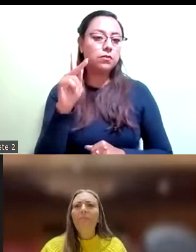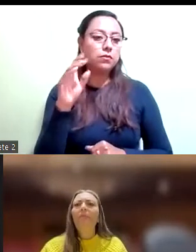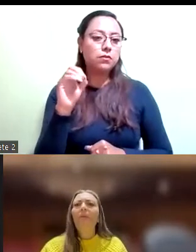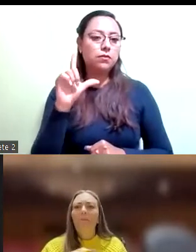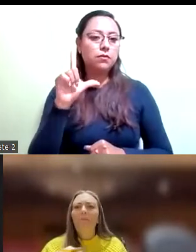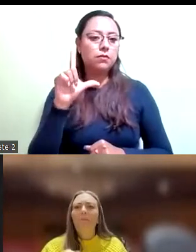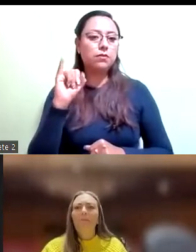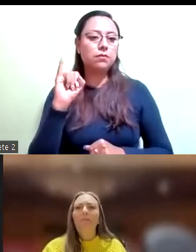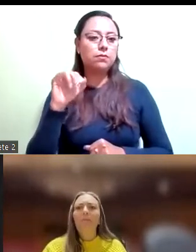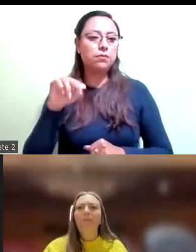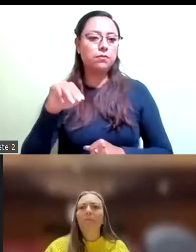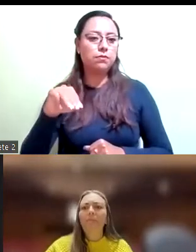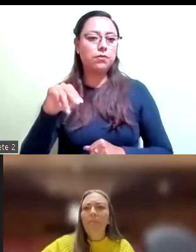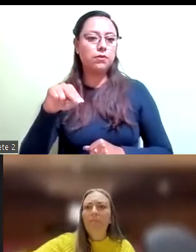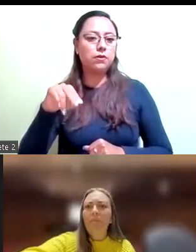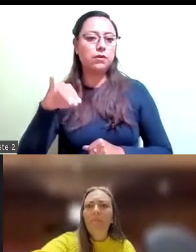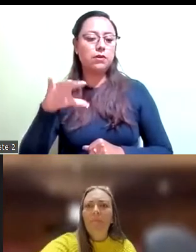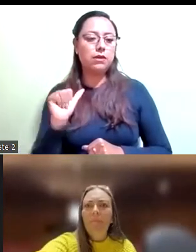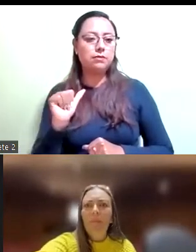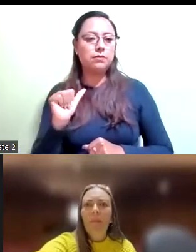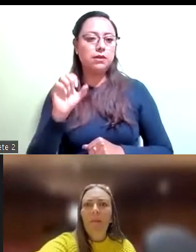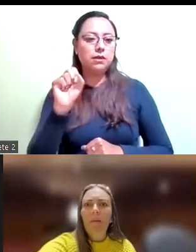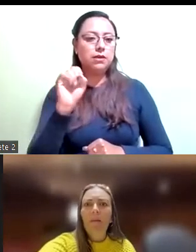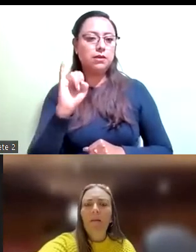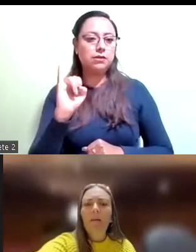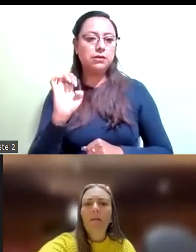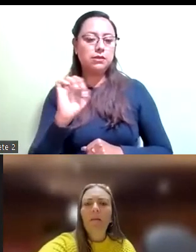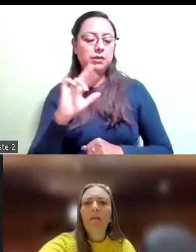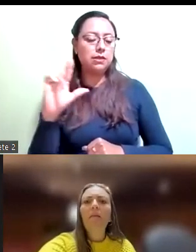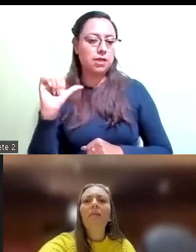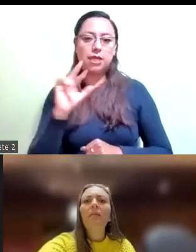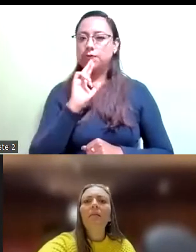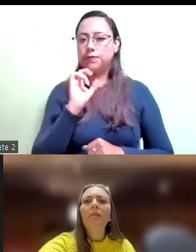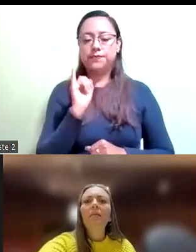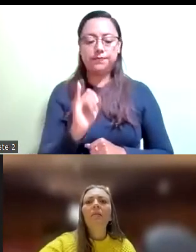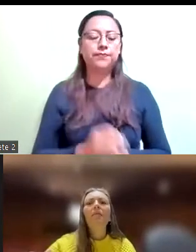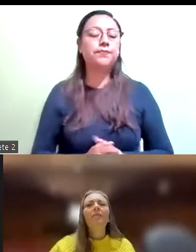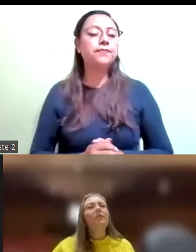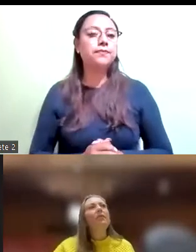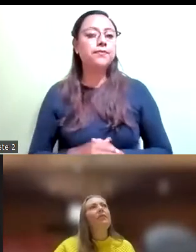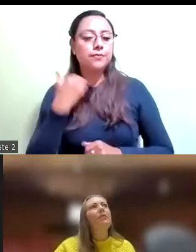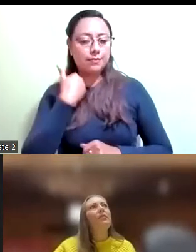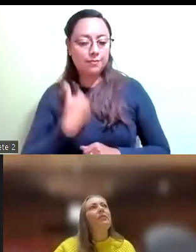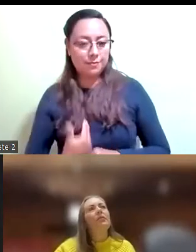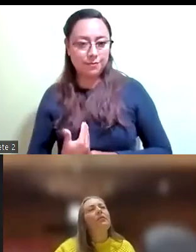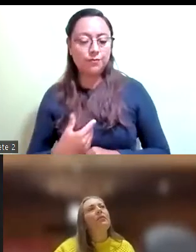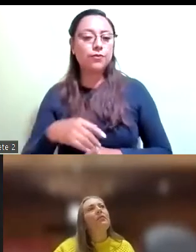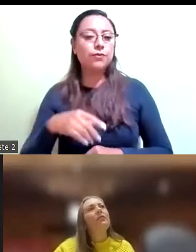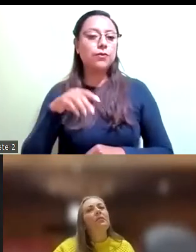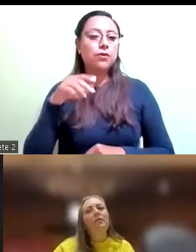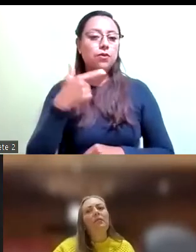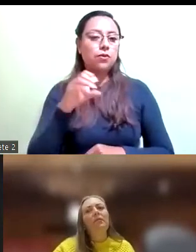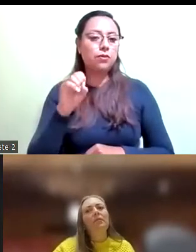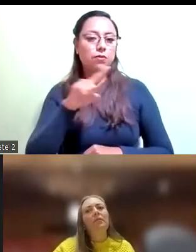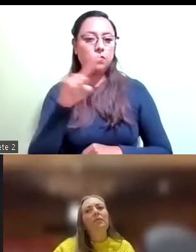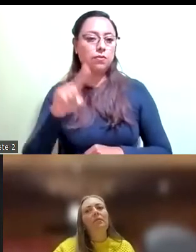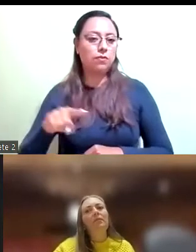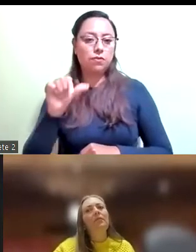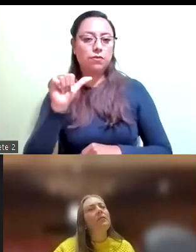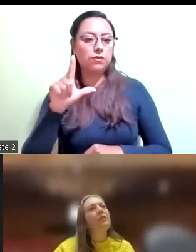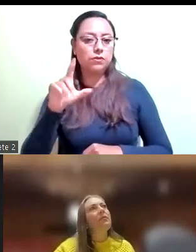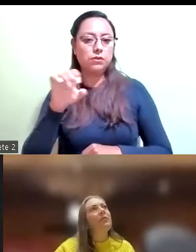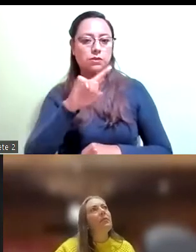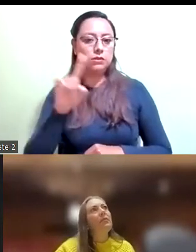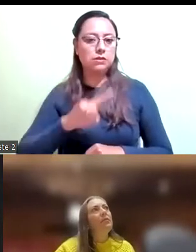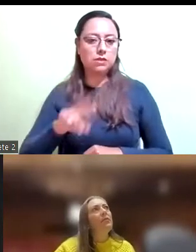a favor gracias diputada la de la voz Max Carrillo a favor diputado Carlos